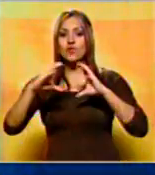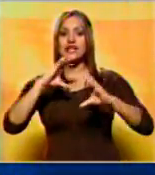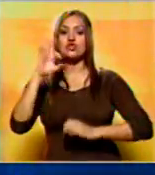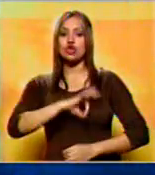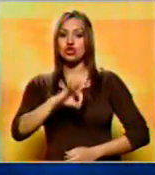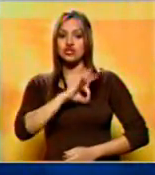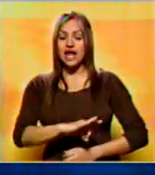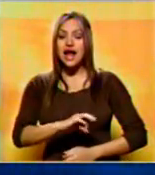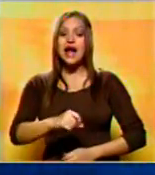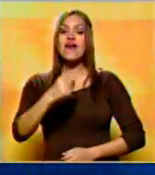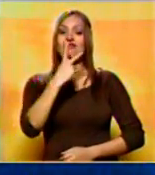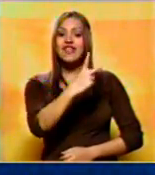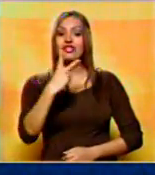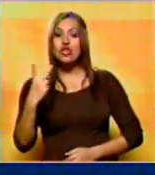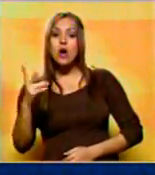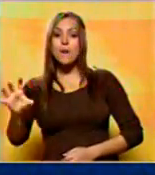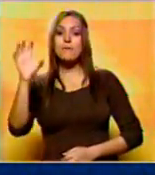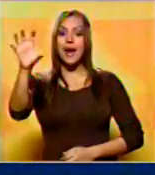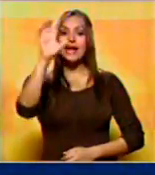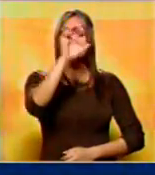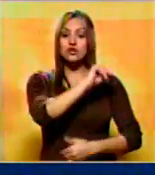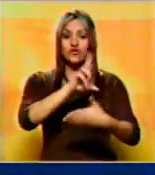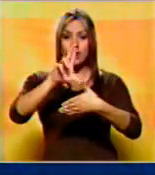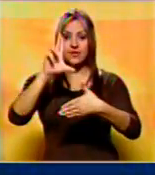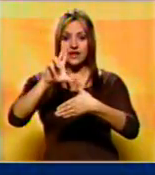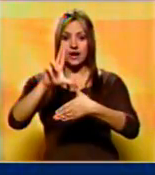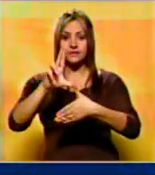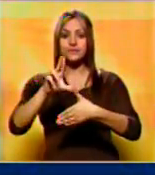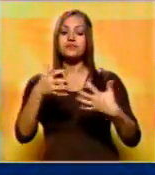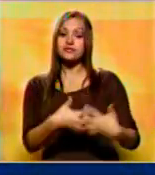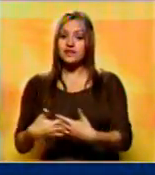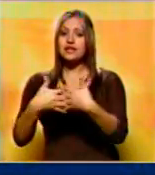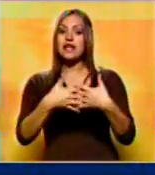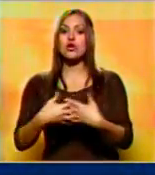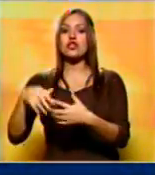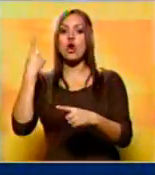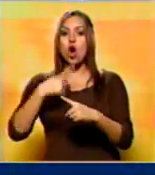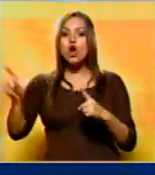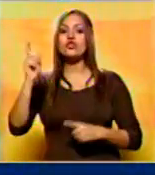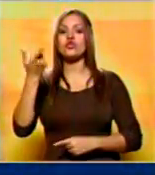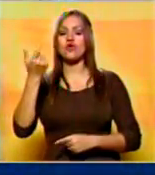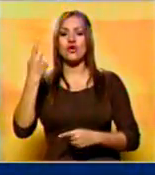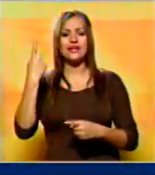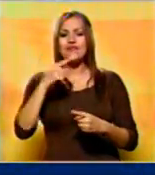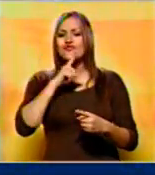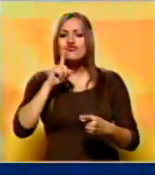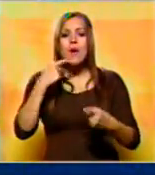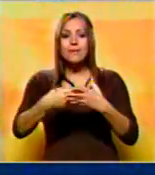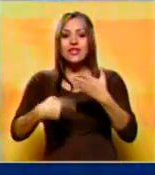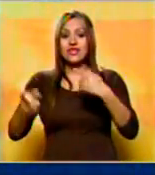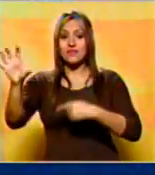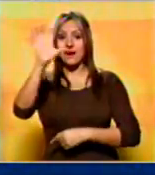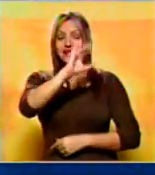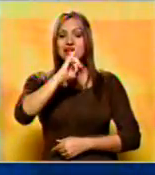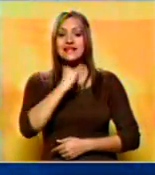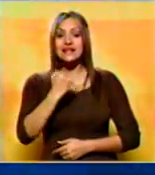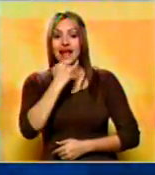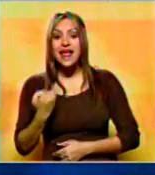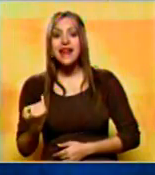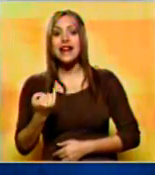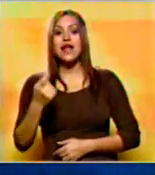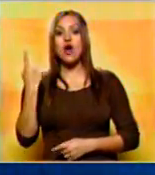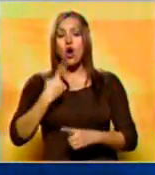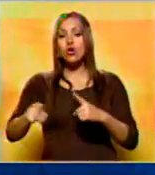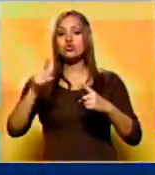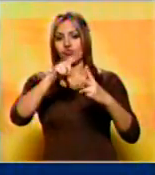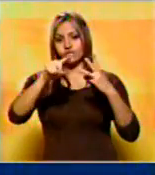social de los 22 países iberoamericanos Estados Unidos, Filipinas, Guinea Ecuatorial, Israel y el Principado de